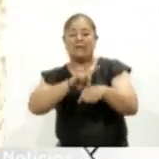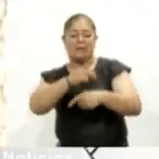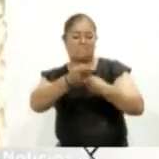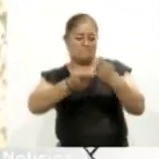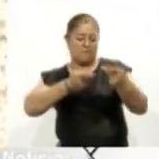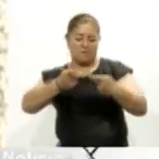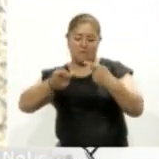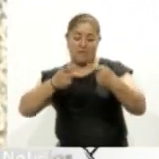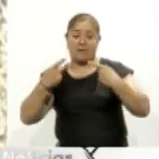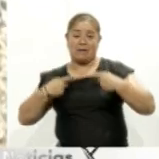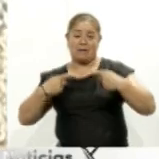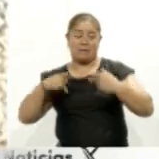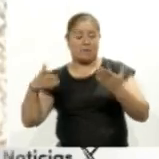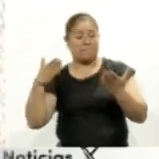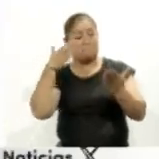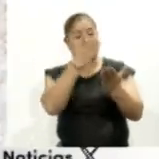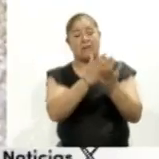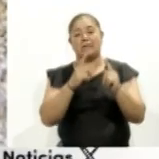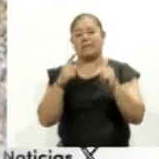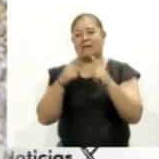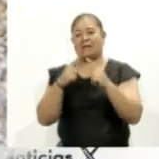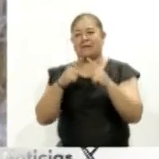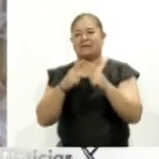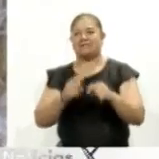personas acuden a las iglesias